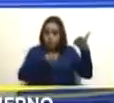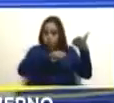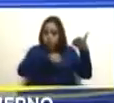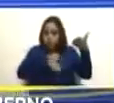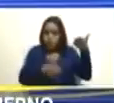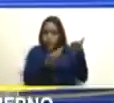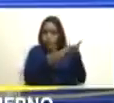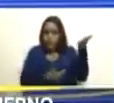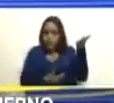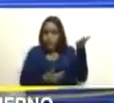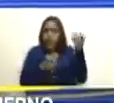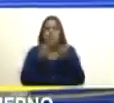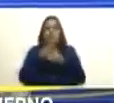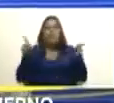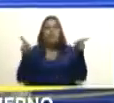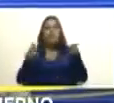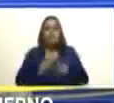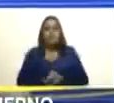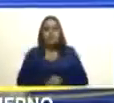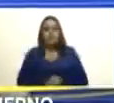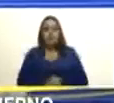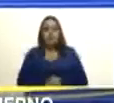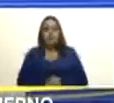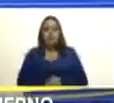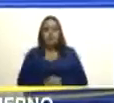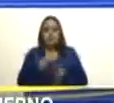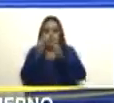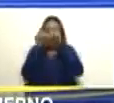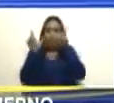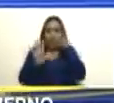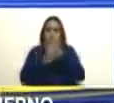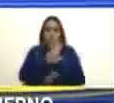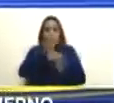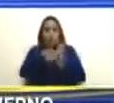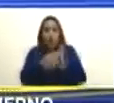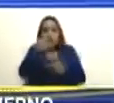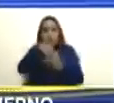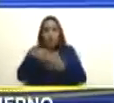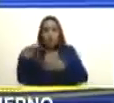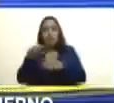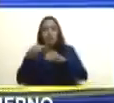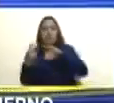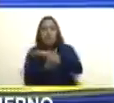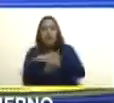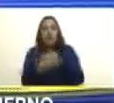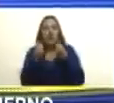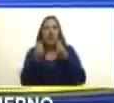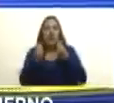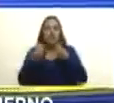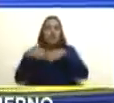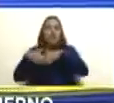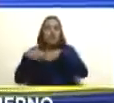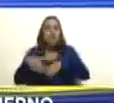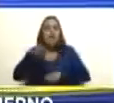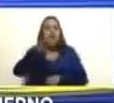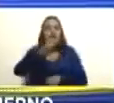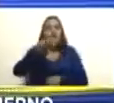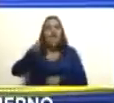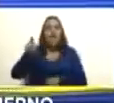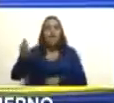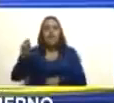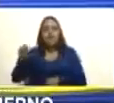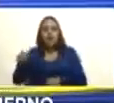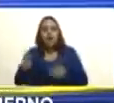son públicos en un escándalo de corrupción en Guyana de cómo la ExxonMobil financia el bufete de abogados